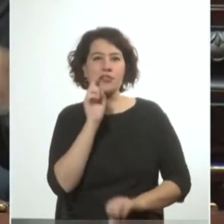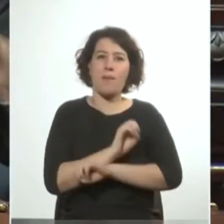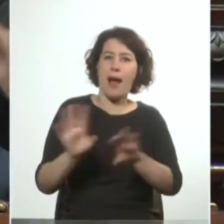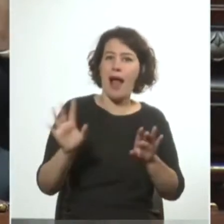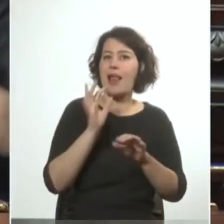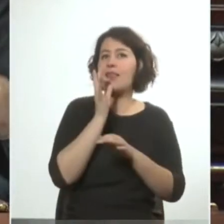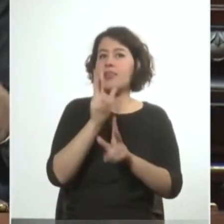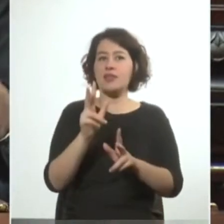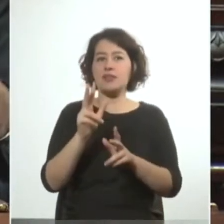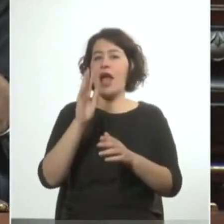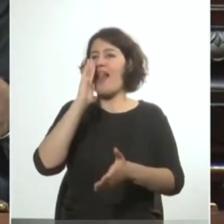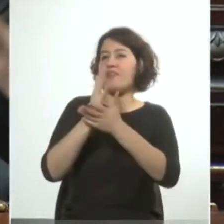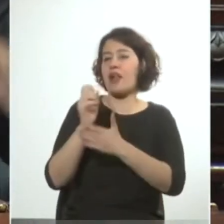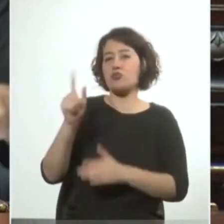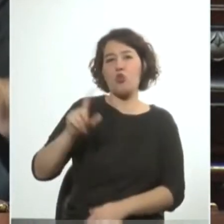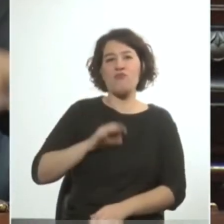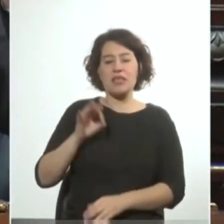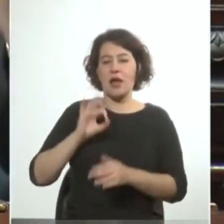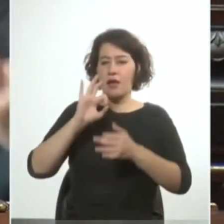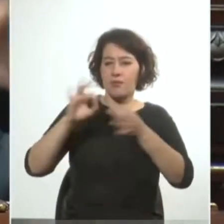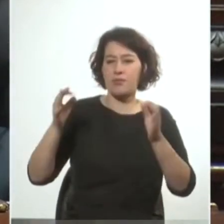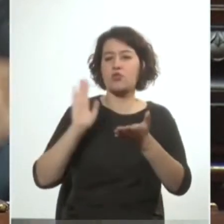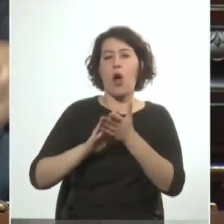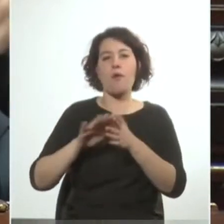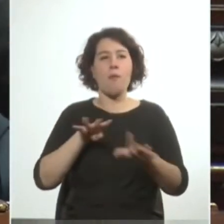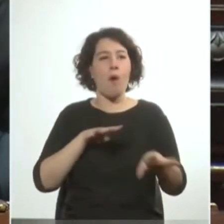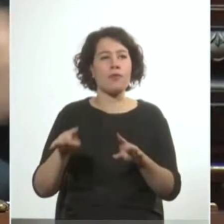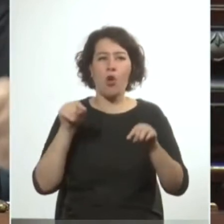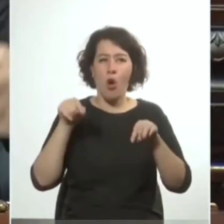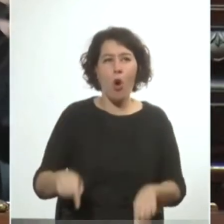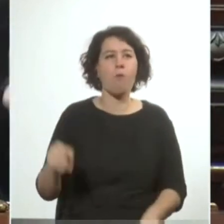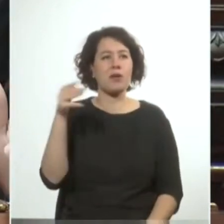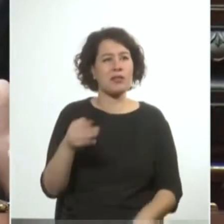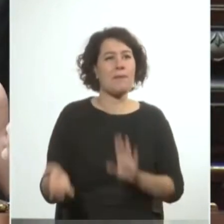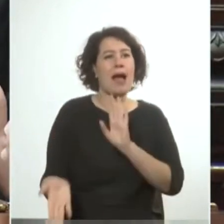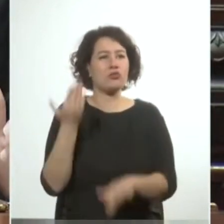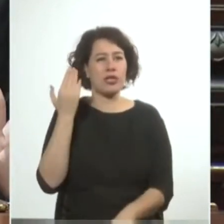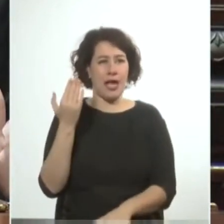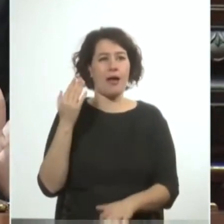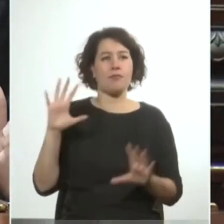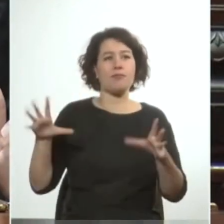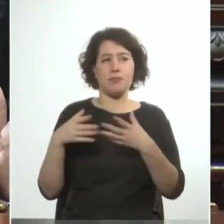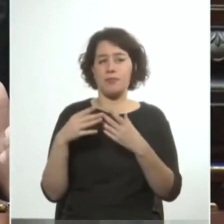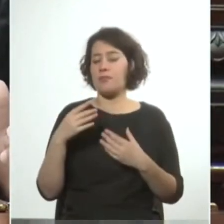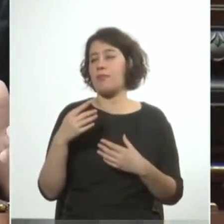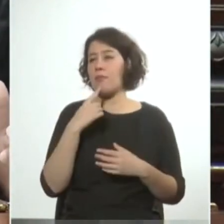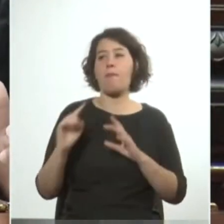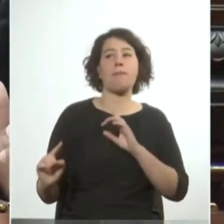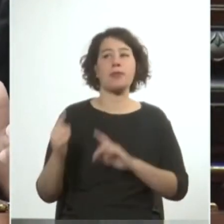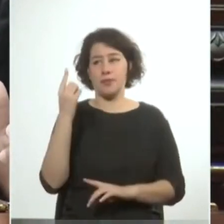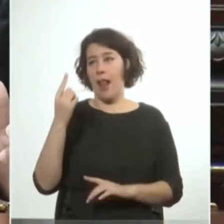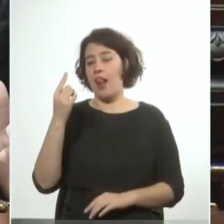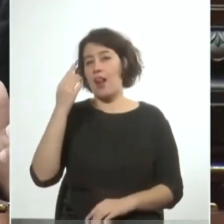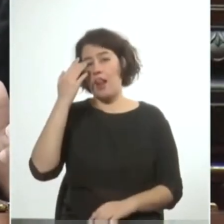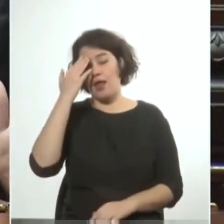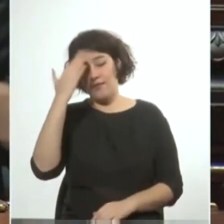final de su vida hizo sobre movimientos que hoy participan y son mayoría de la fuerza política principal opositora de